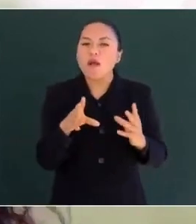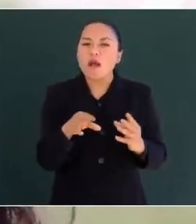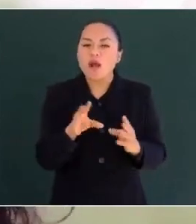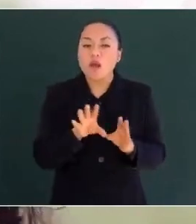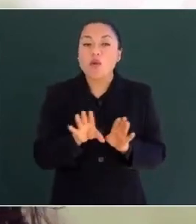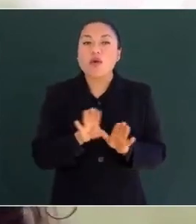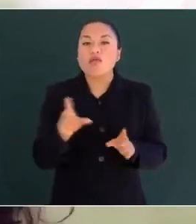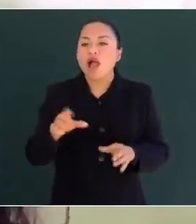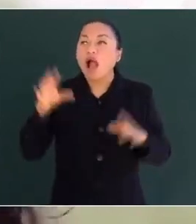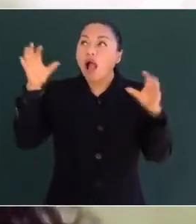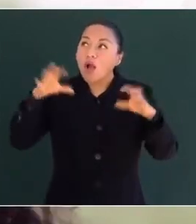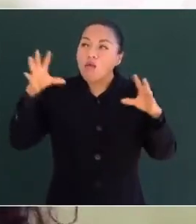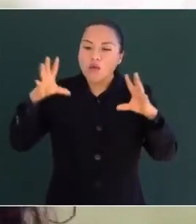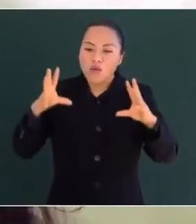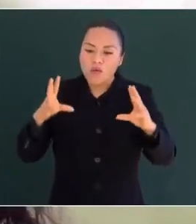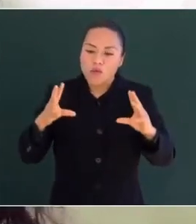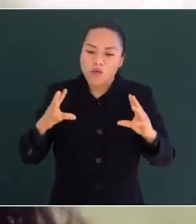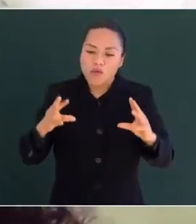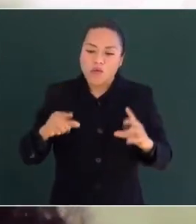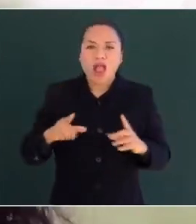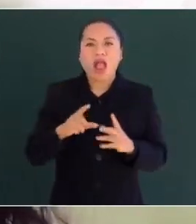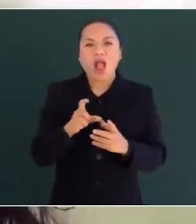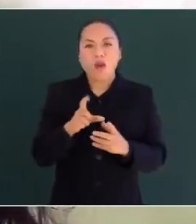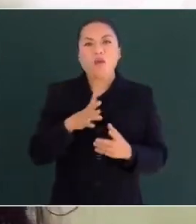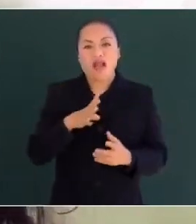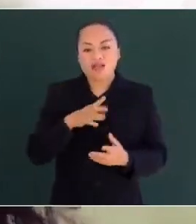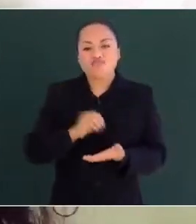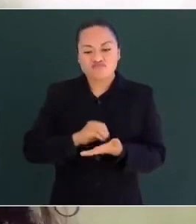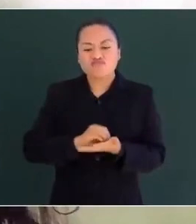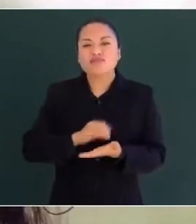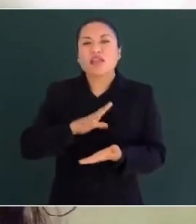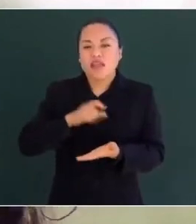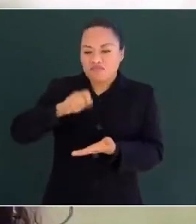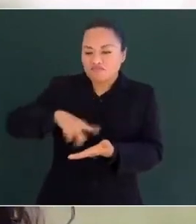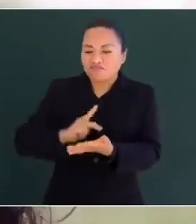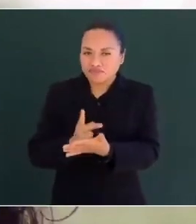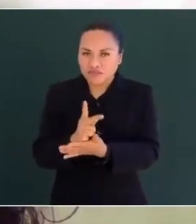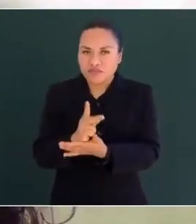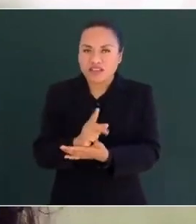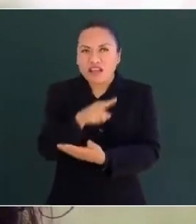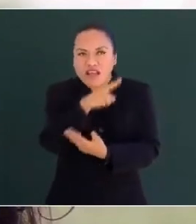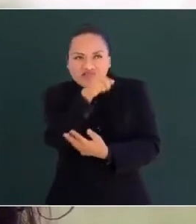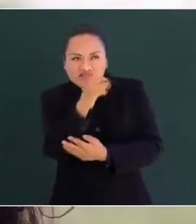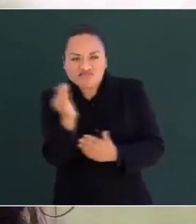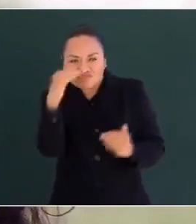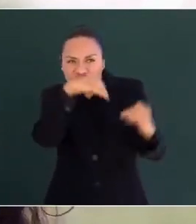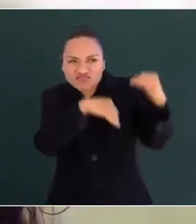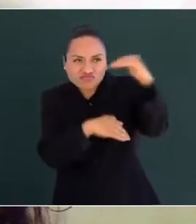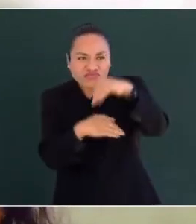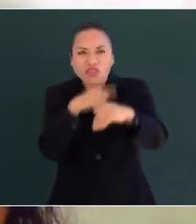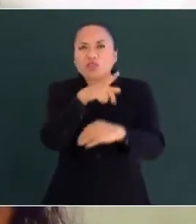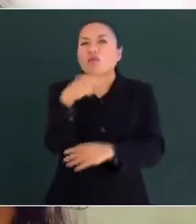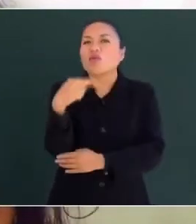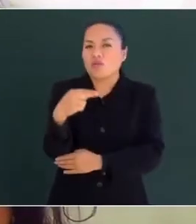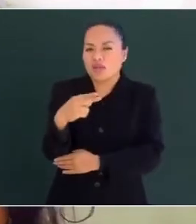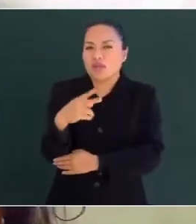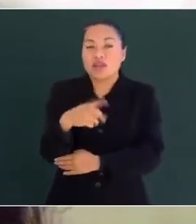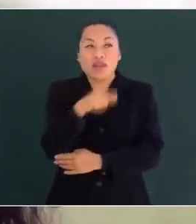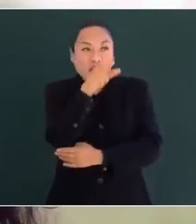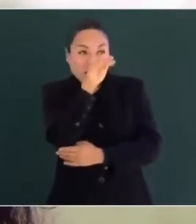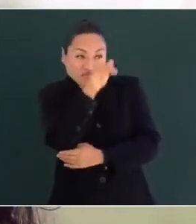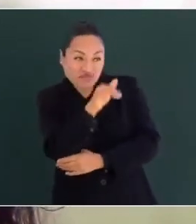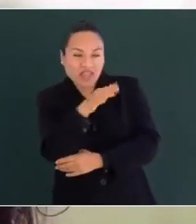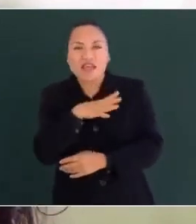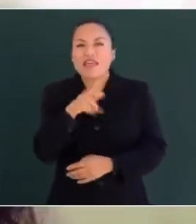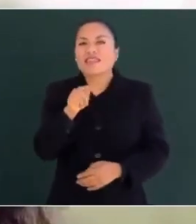se seca en este tiempo. Y aquellos cerros, ¿cómo se llaman?, el pequeñito se llama